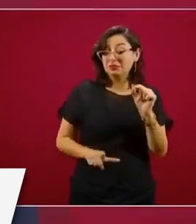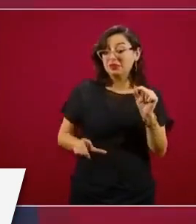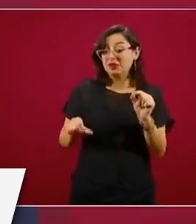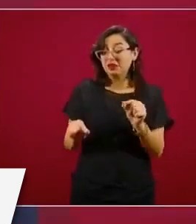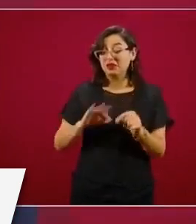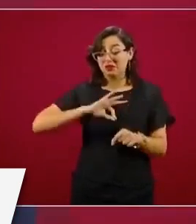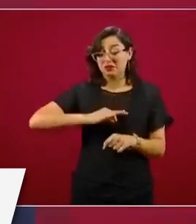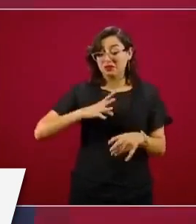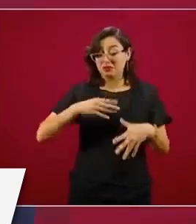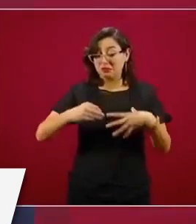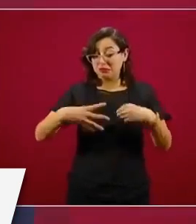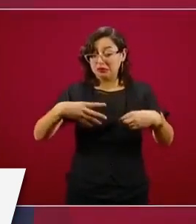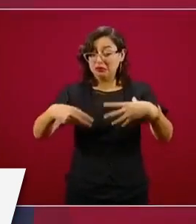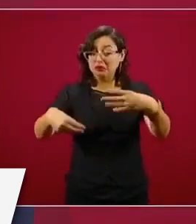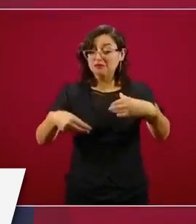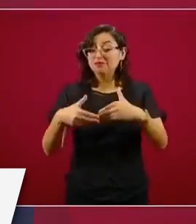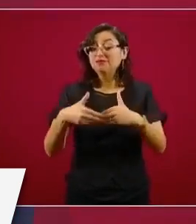difícil.